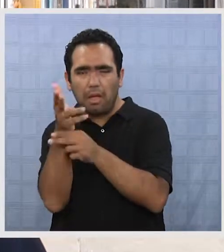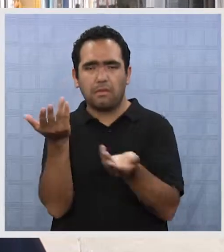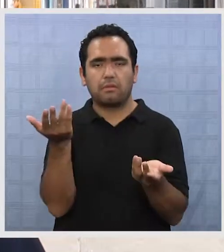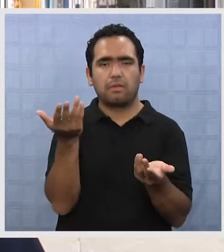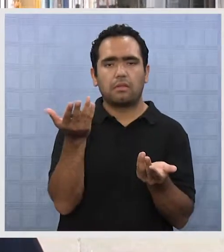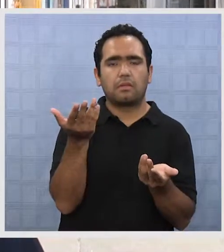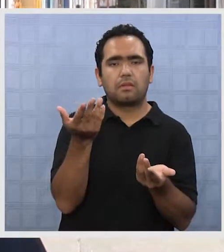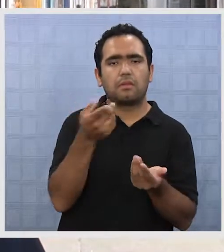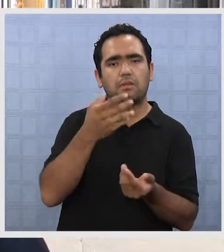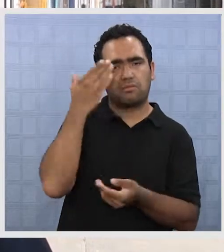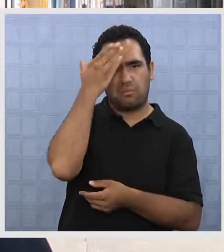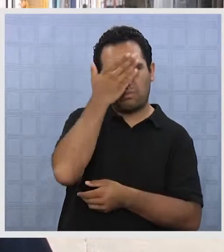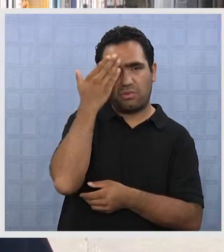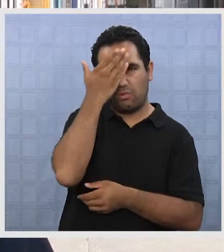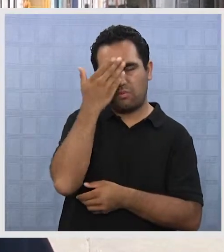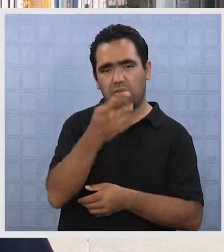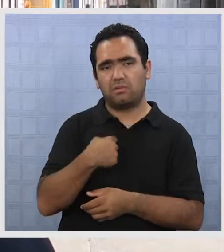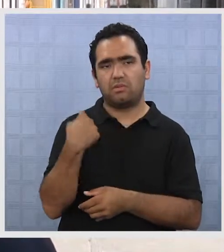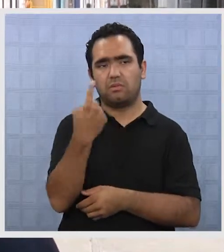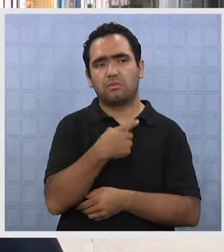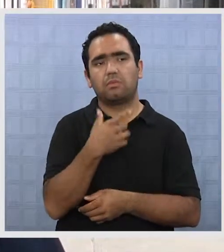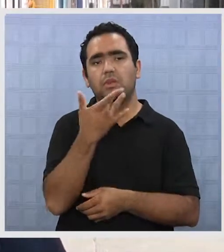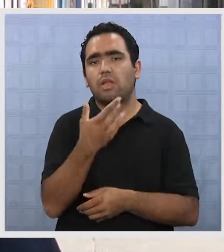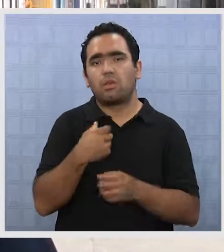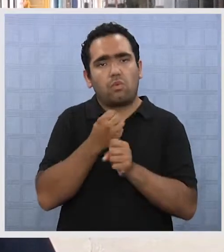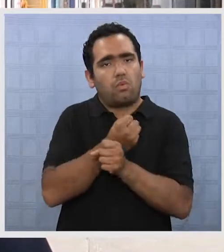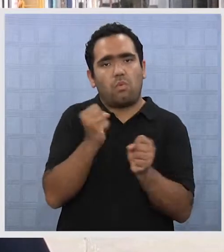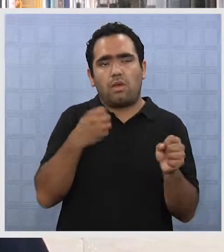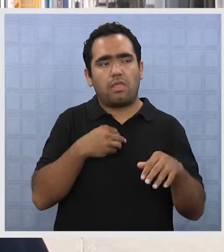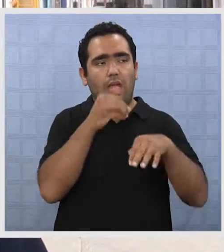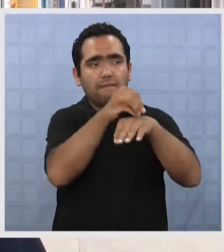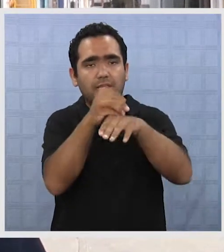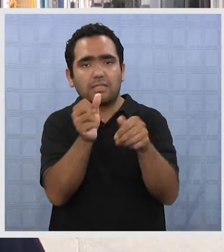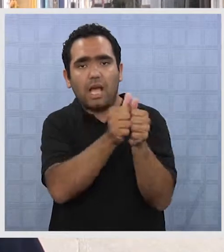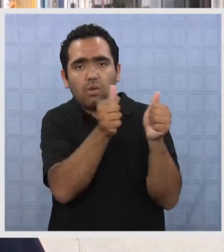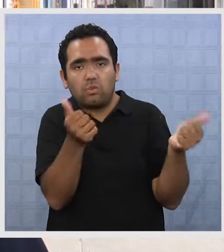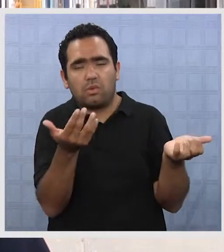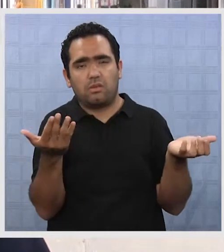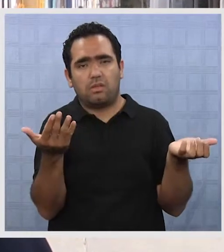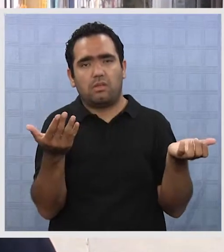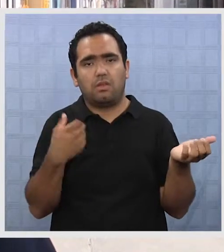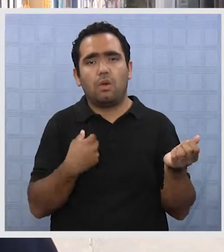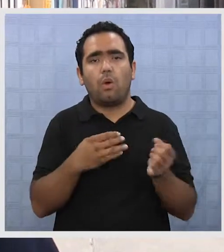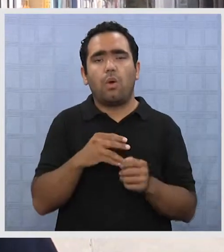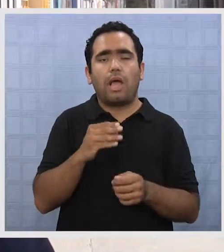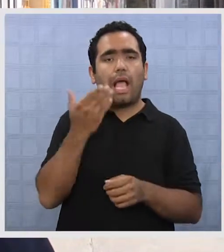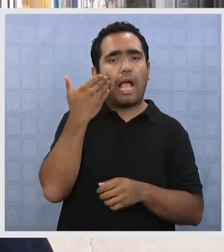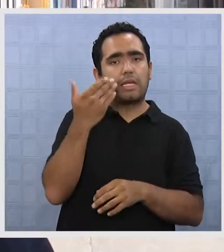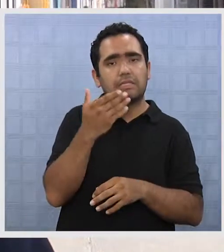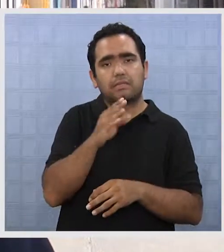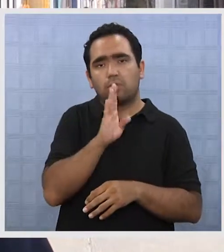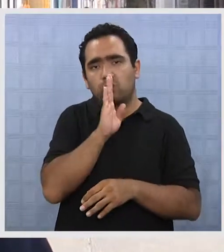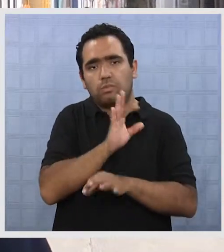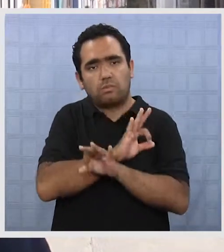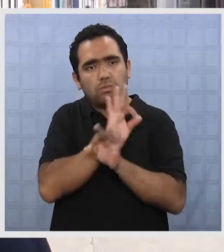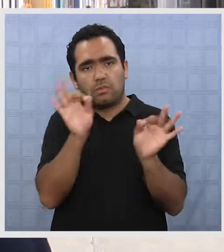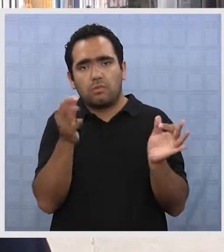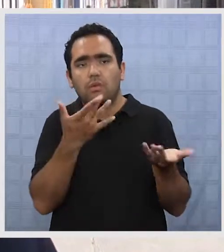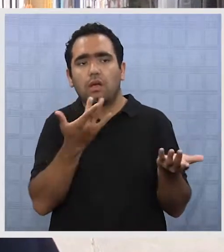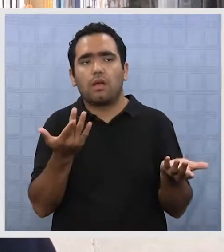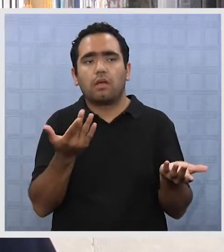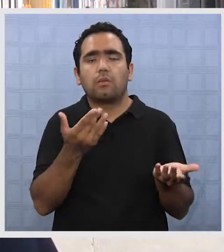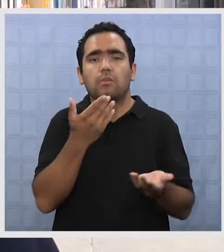y también es preocupante el tema ya que no podemos tampoco avisar mucho a las autoridades o es casi nulo el aviso que damos, pero